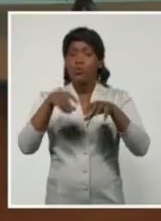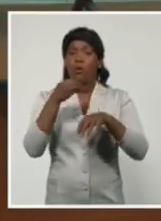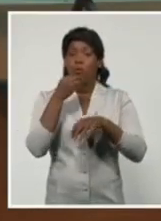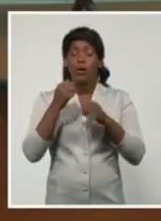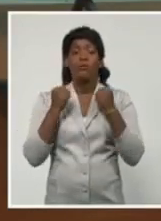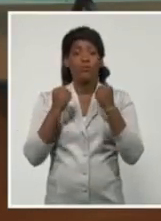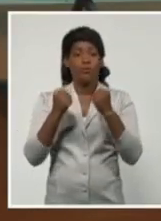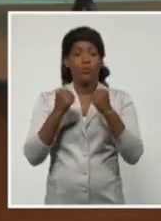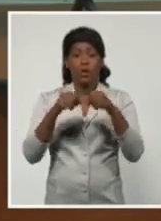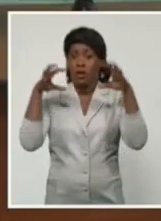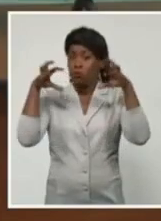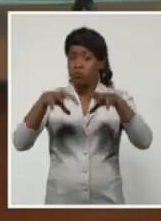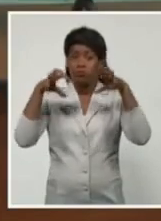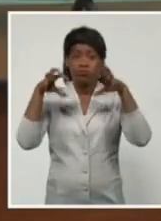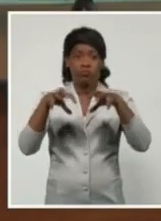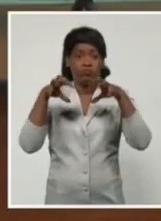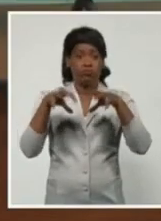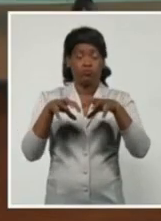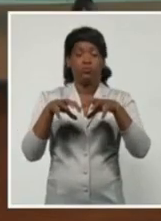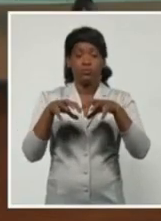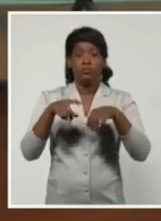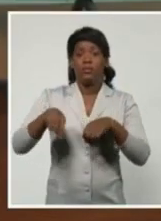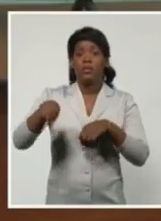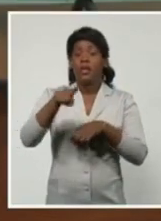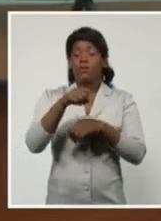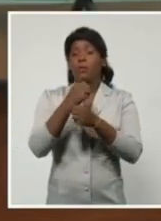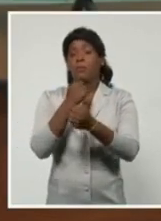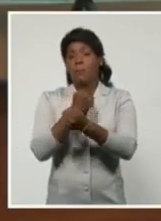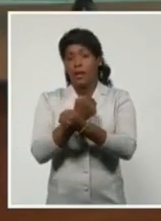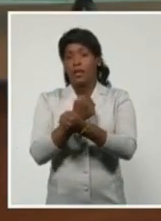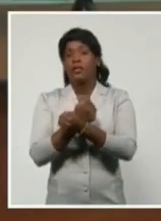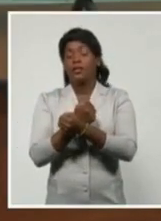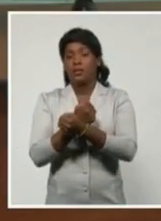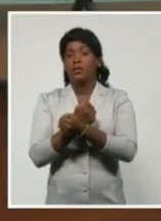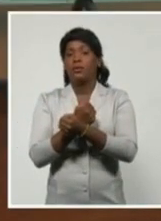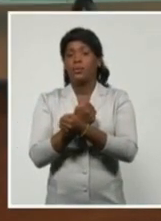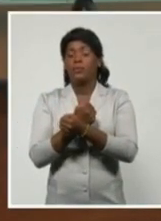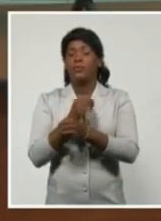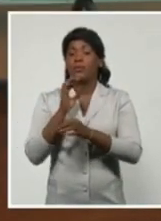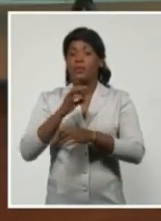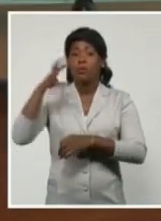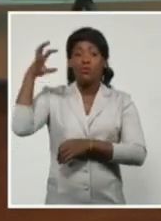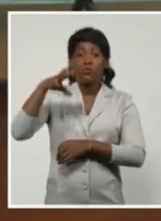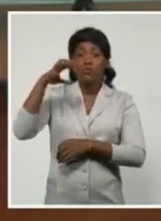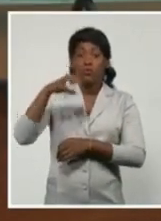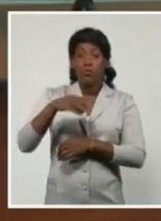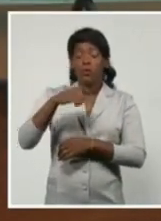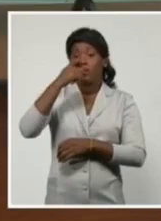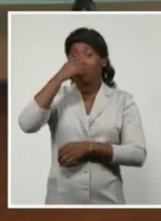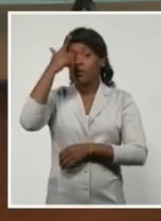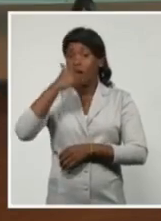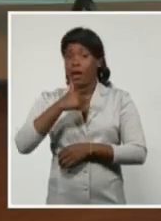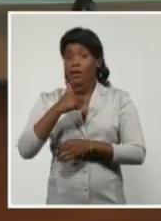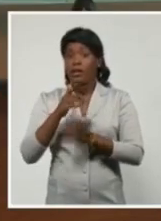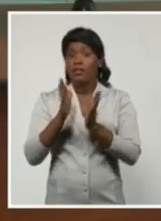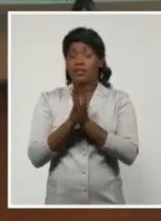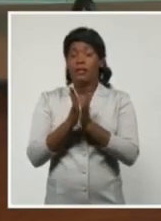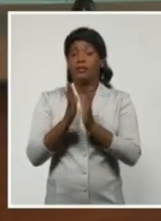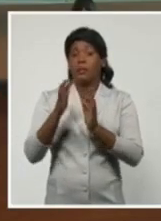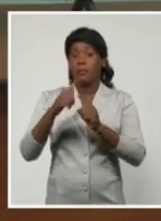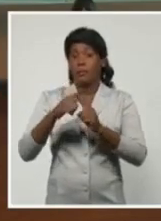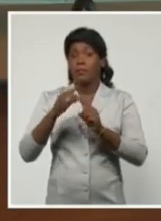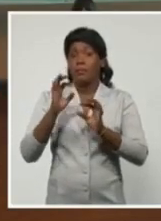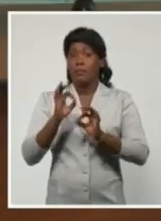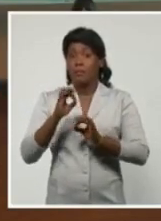intensa. Por eso que ocurre los peligros esperados. Lluvias en las provincias desagudables, antiespíritus y sin fuego. Y al final de la